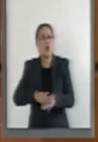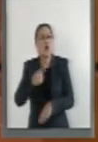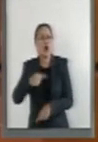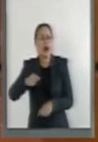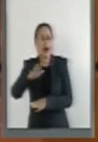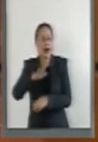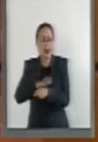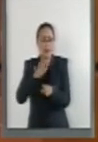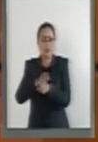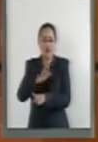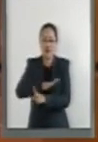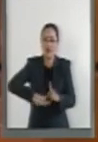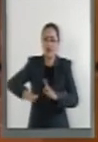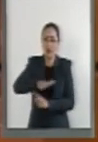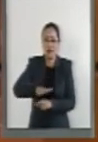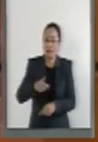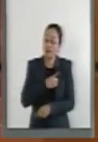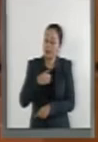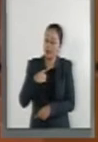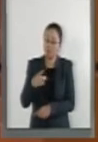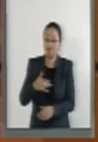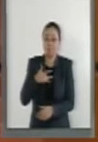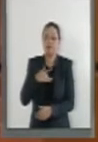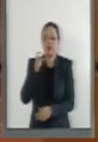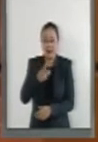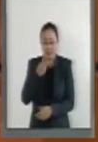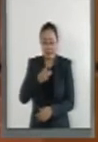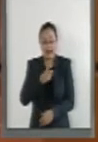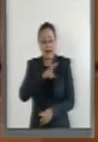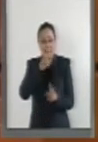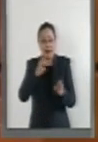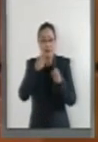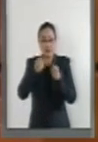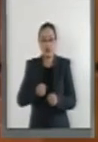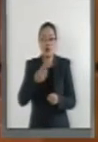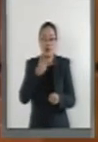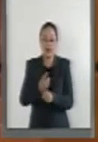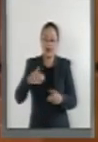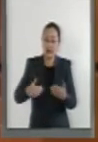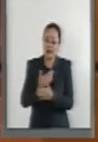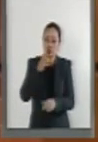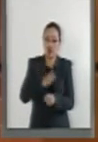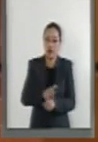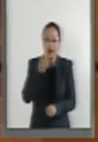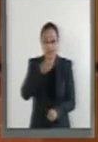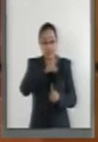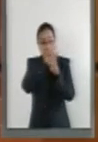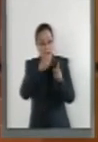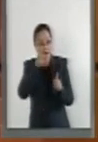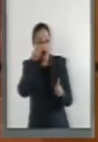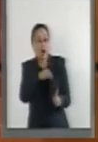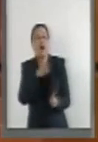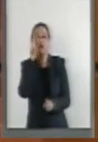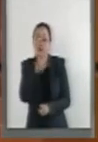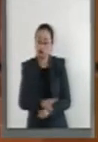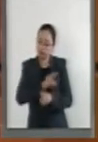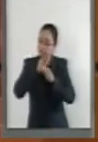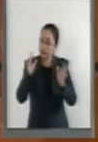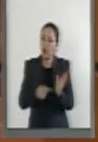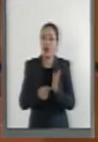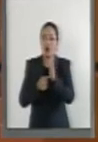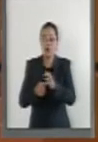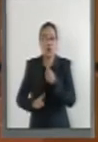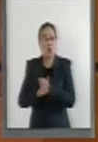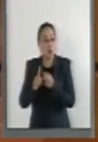Por eso debemos de considerarlo como un problema de seguridad nacional. Es decir, el cambio climático es efectivamente un